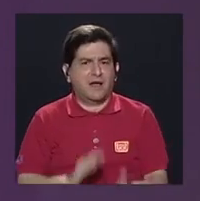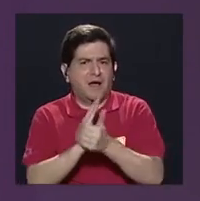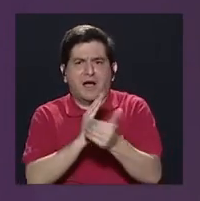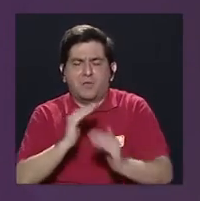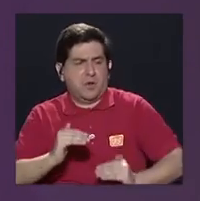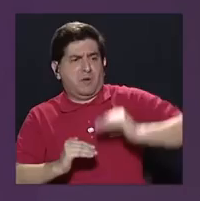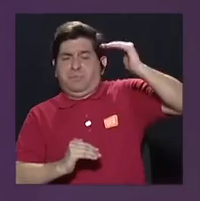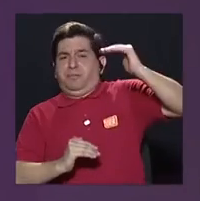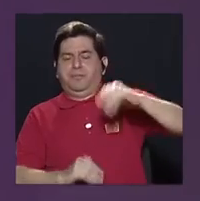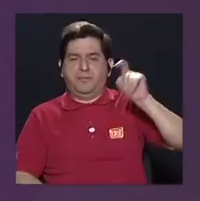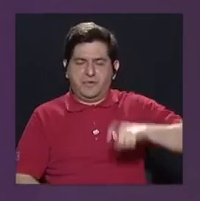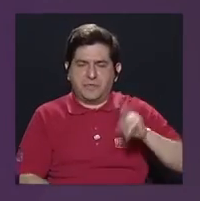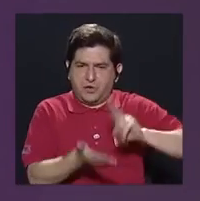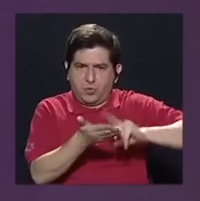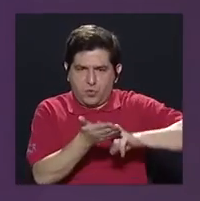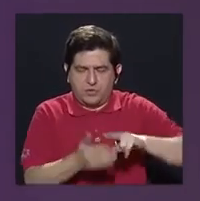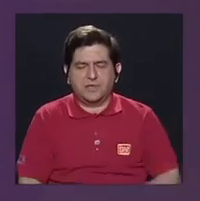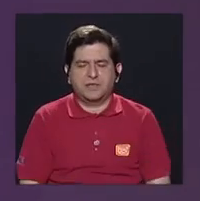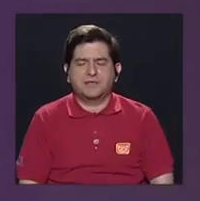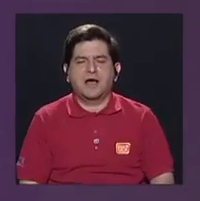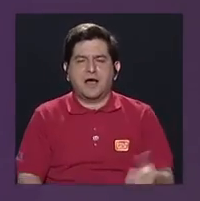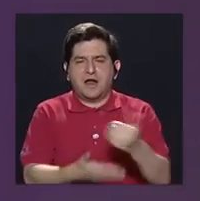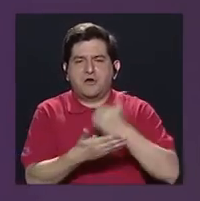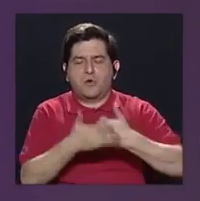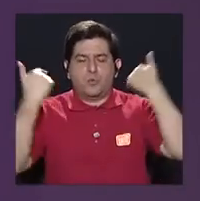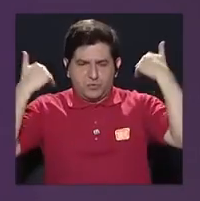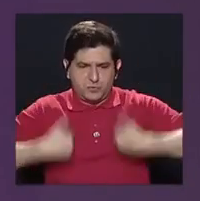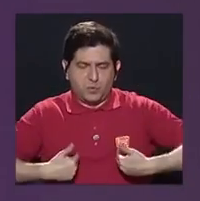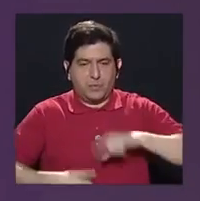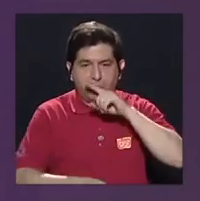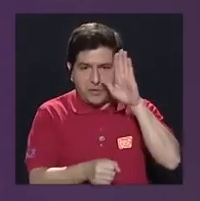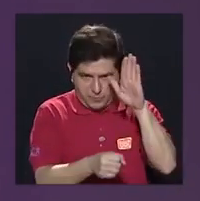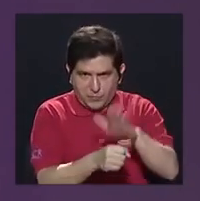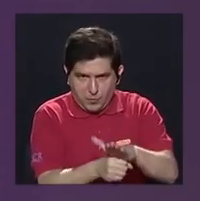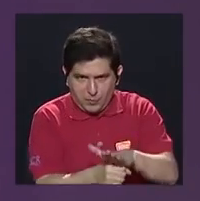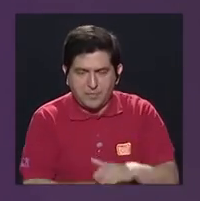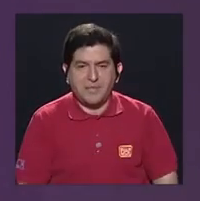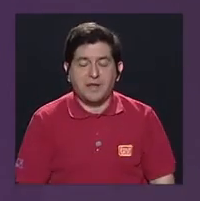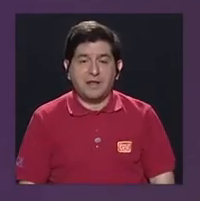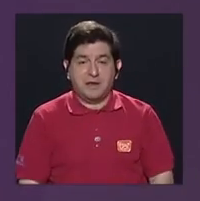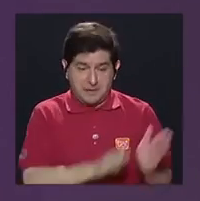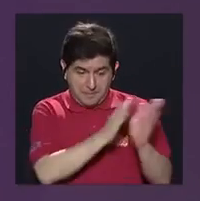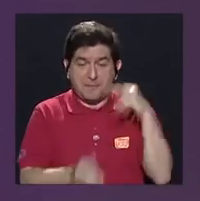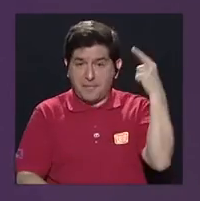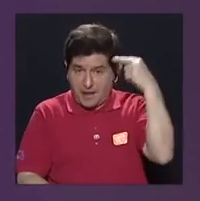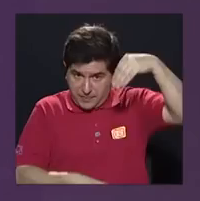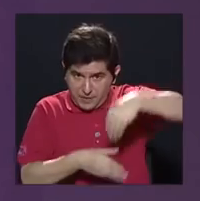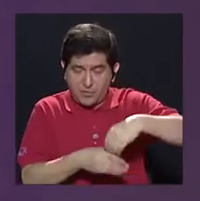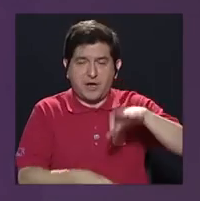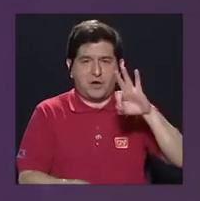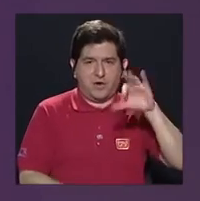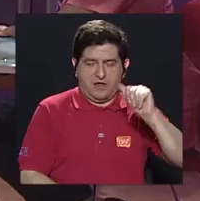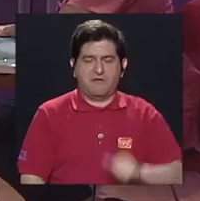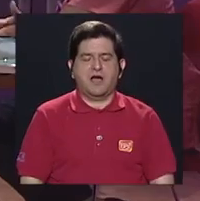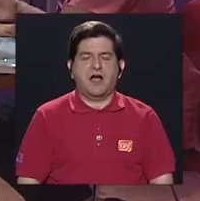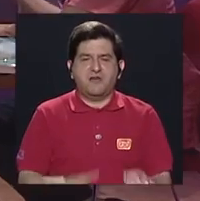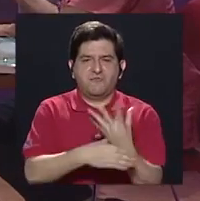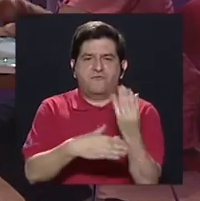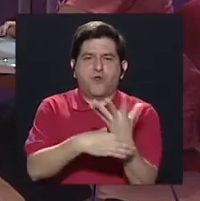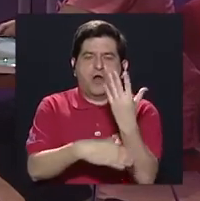Tenemos que contratar más recursos humanos para poder hacer efectivo. Está en nuestro plan de gobierno en Frente Amplio de Flores.